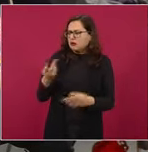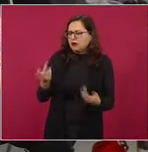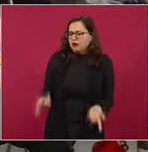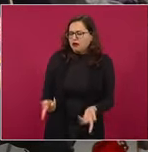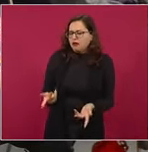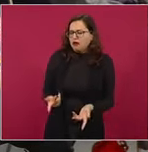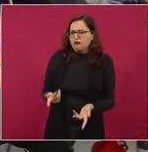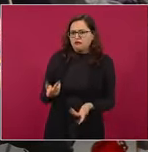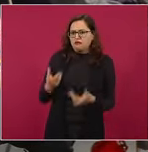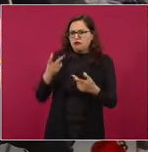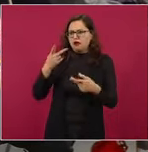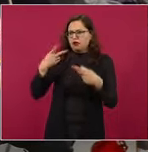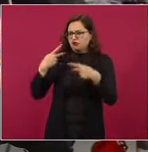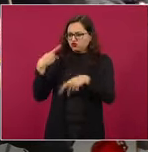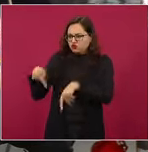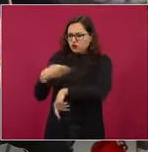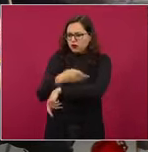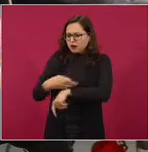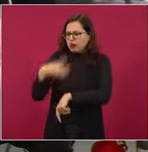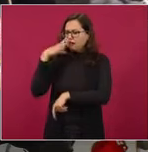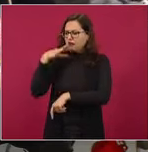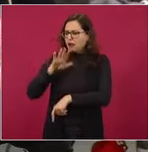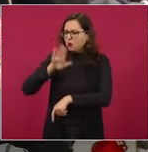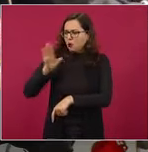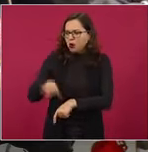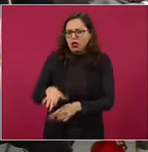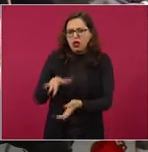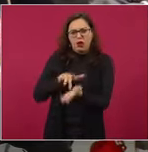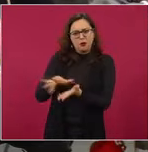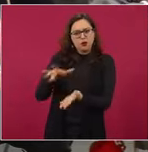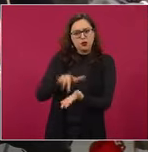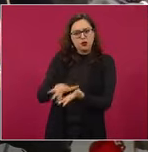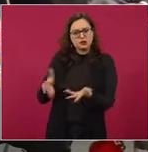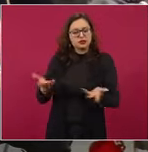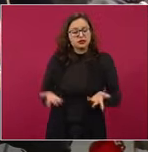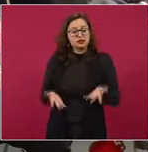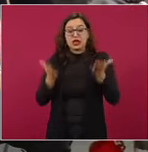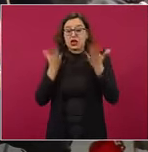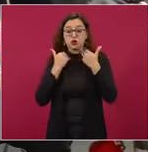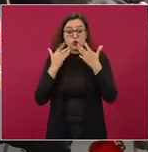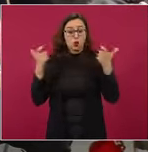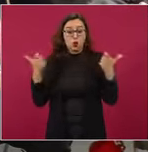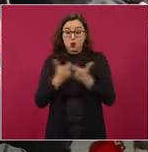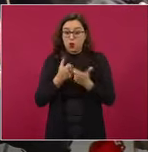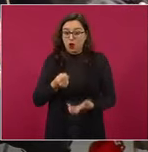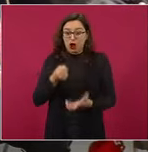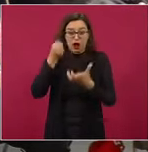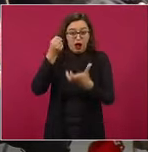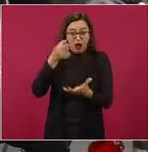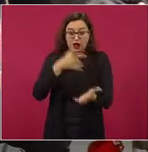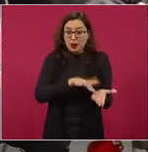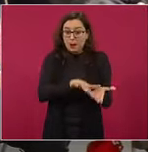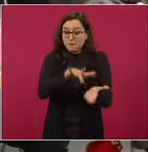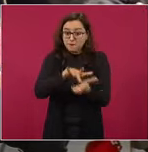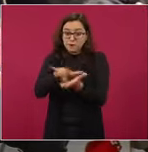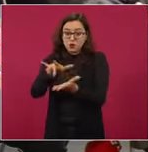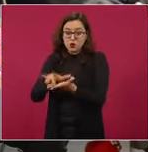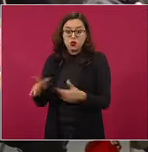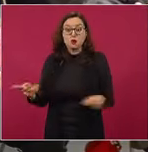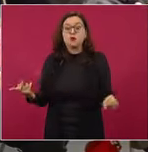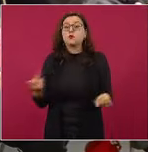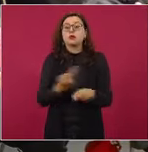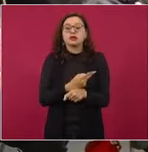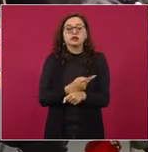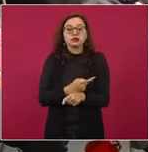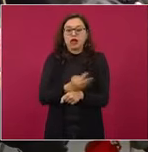que les apoyen económicamente en ese sentido. Se acabó el fideicomiso, yo insisto, los tiempos del mecanismo